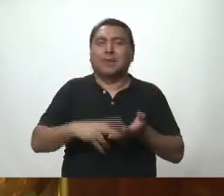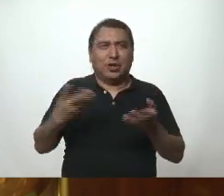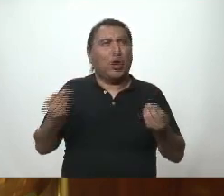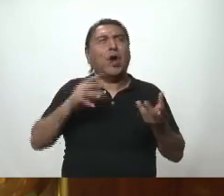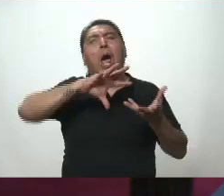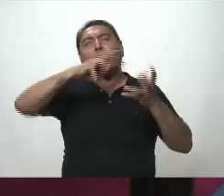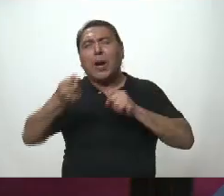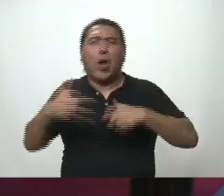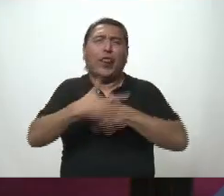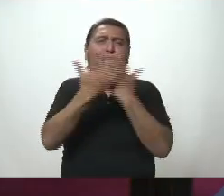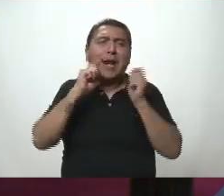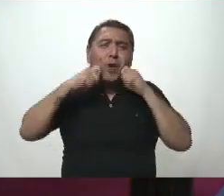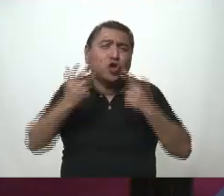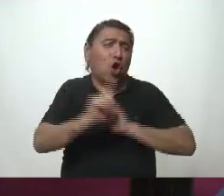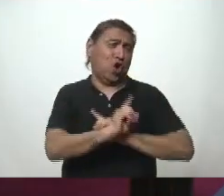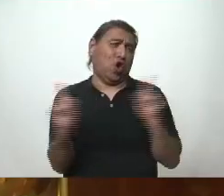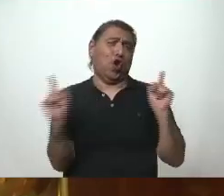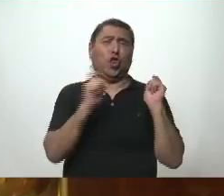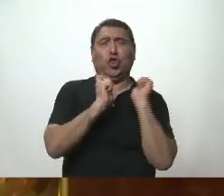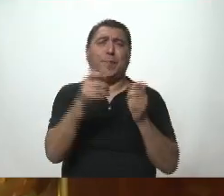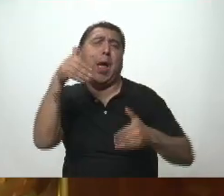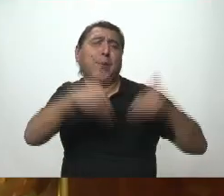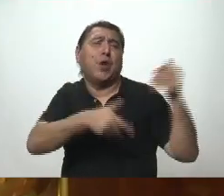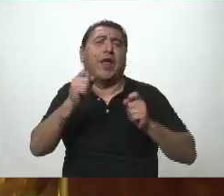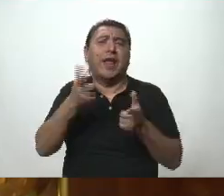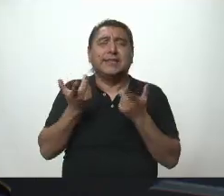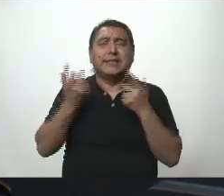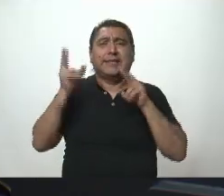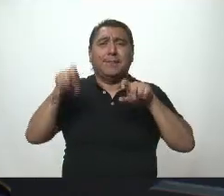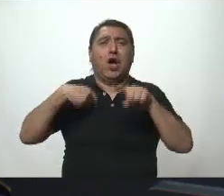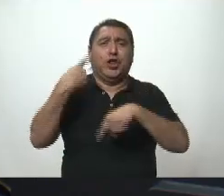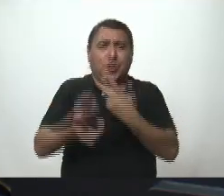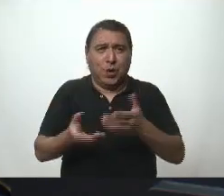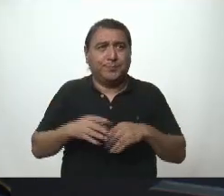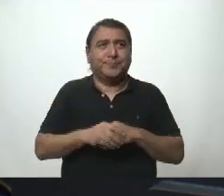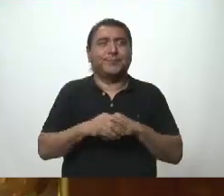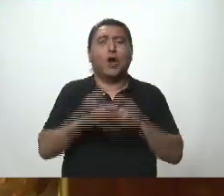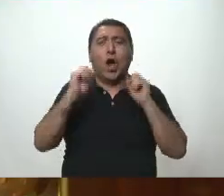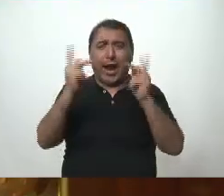arruinemos un bello día y pasemos al tratamiento del siguiente tema, ¿ok? Gracias a todos y a todas.